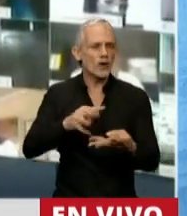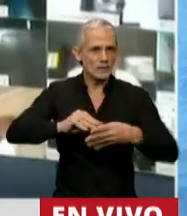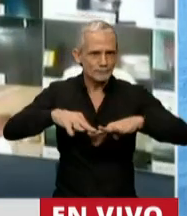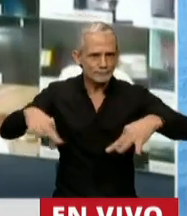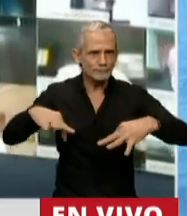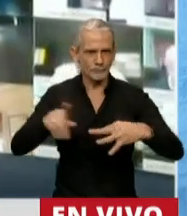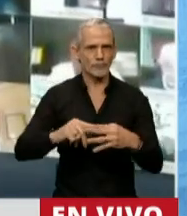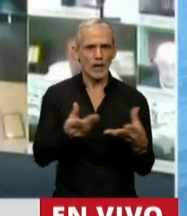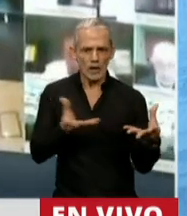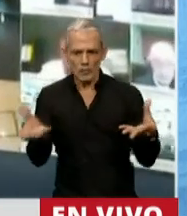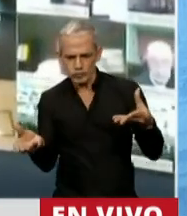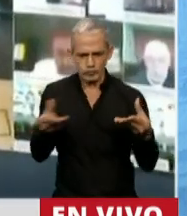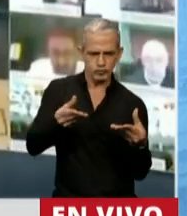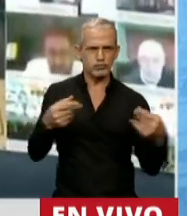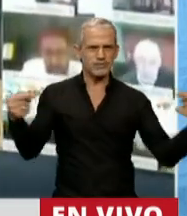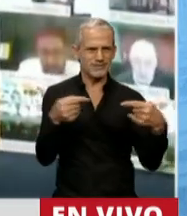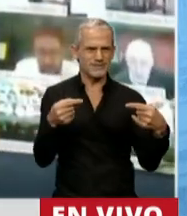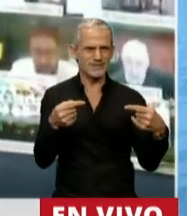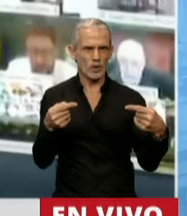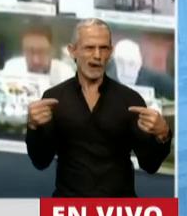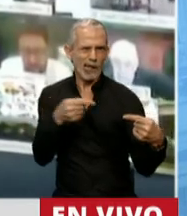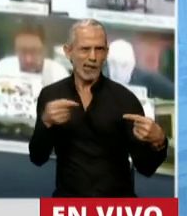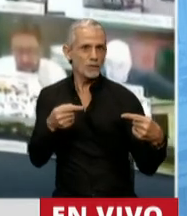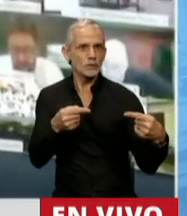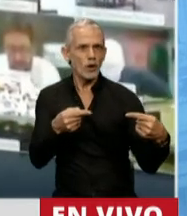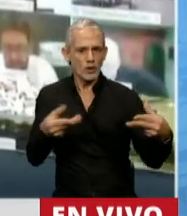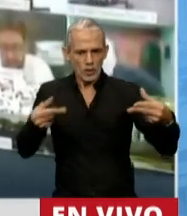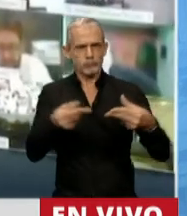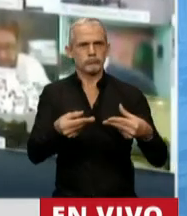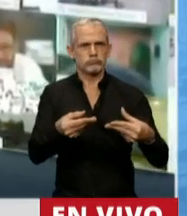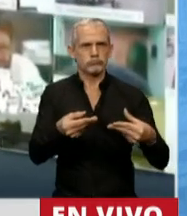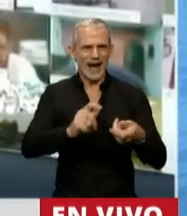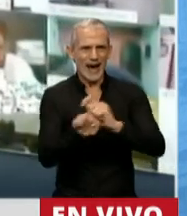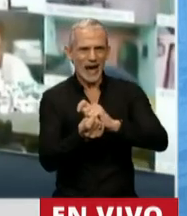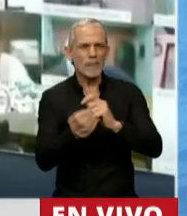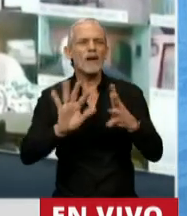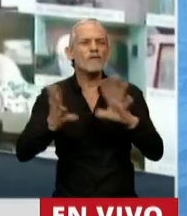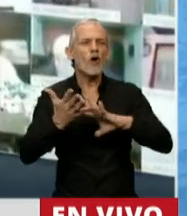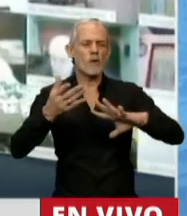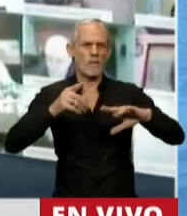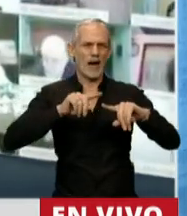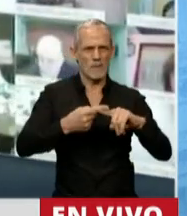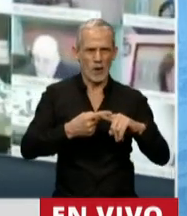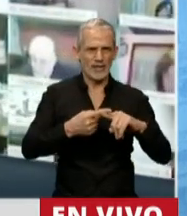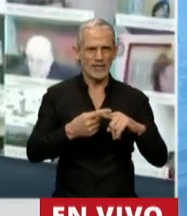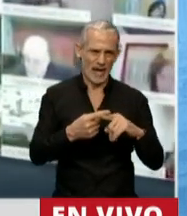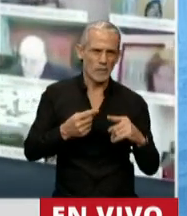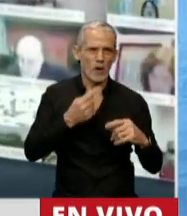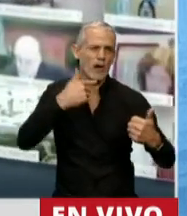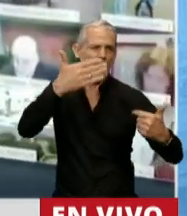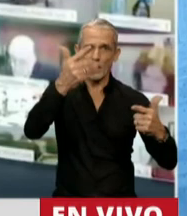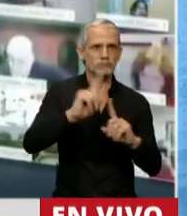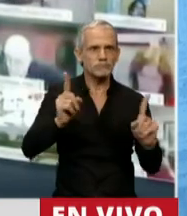complementarnos con lo antagónico, a cambiar la política dialéctica por la